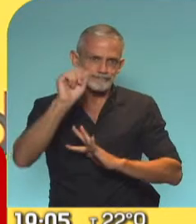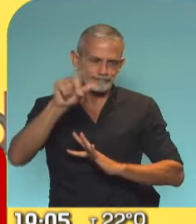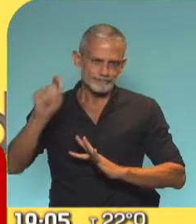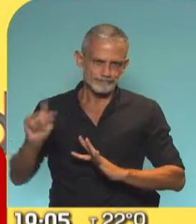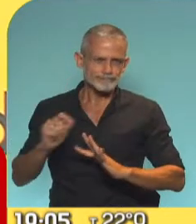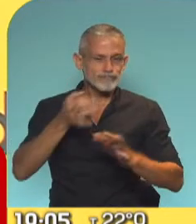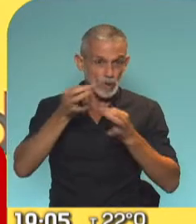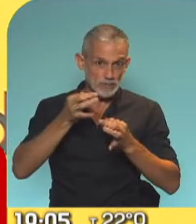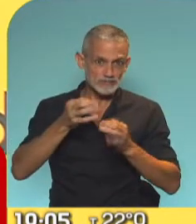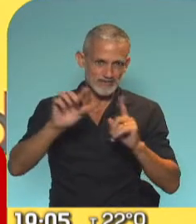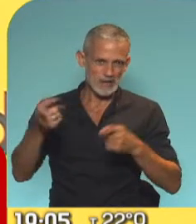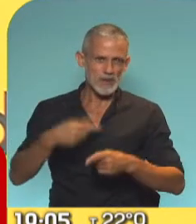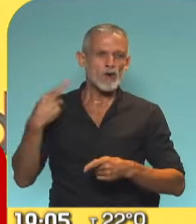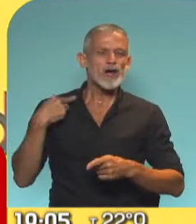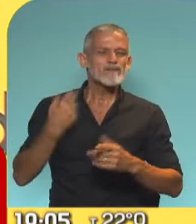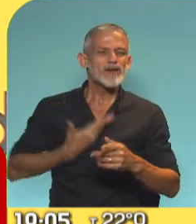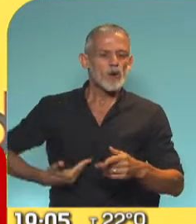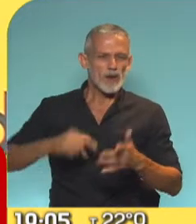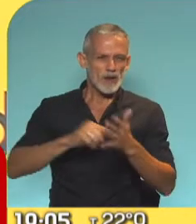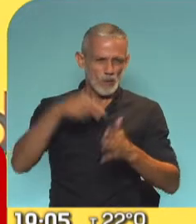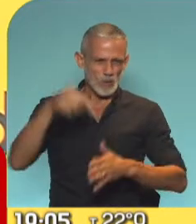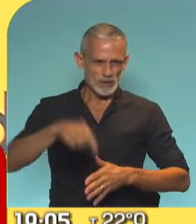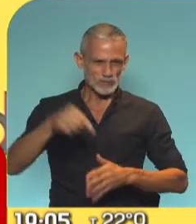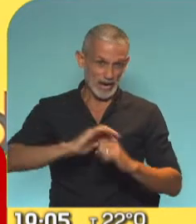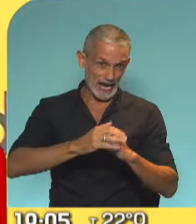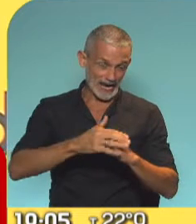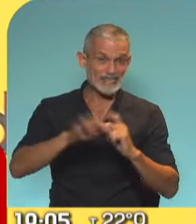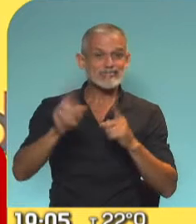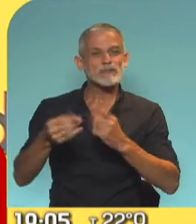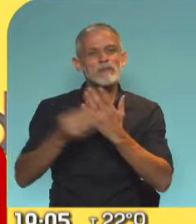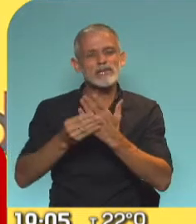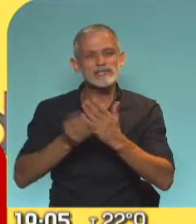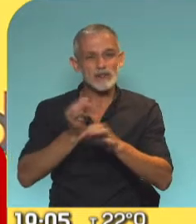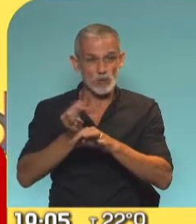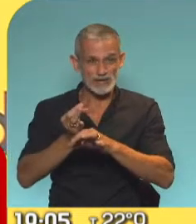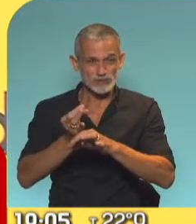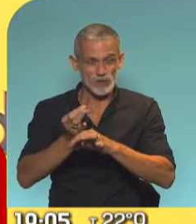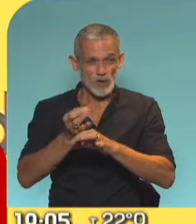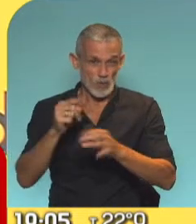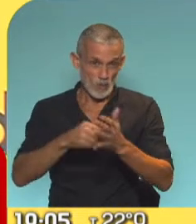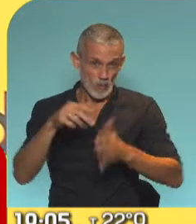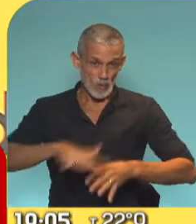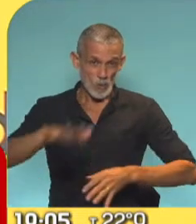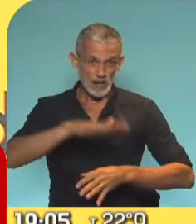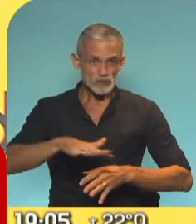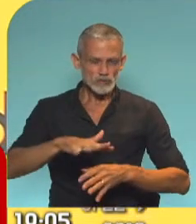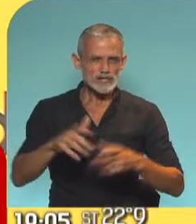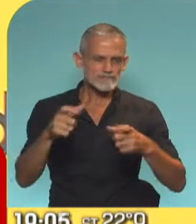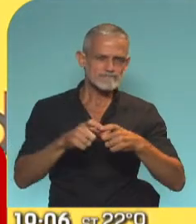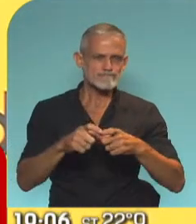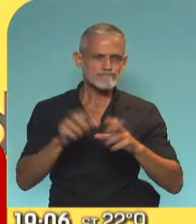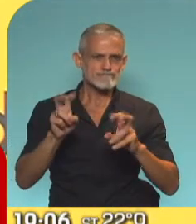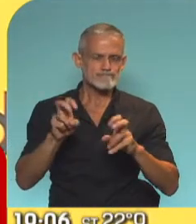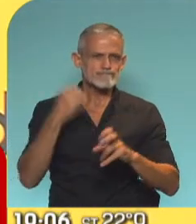con el Jefe de Gobierno y con la Ministra de Educación, en algo que también nos interesa